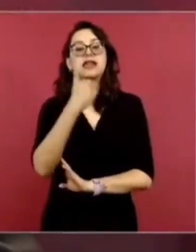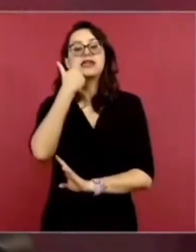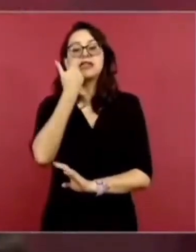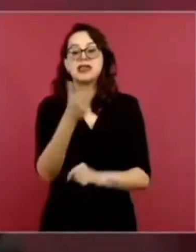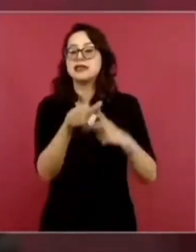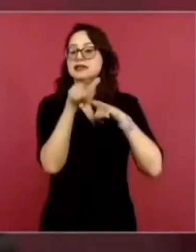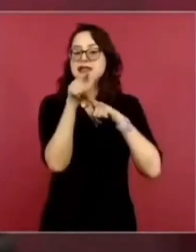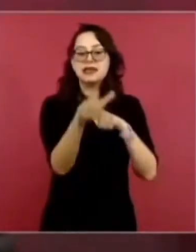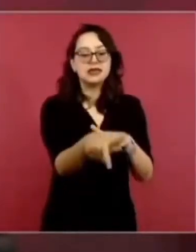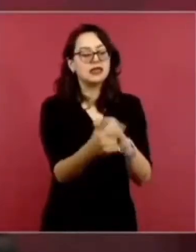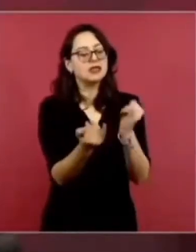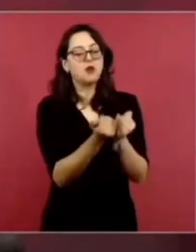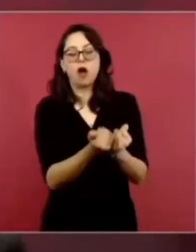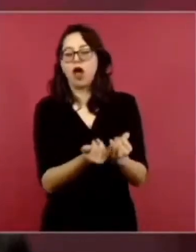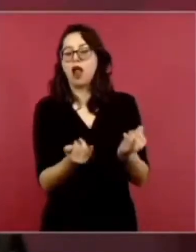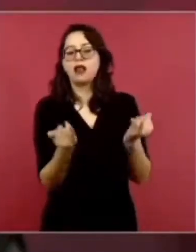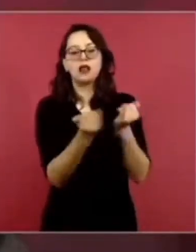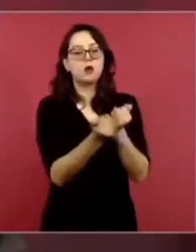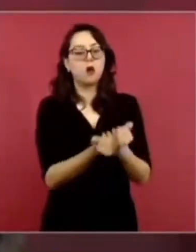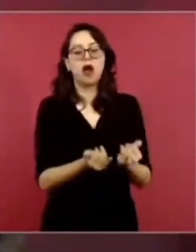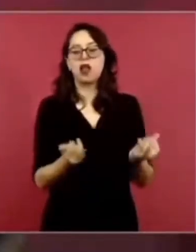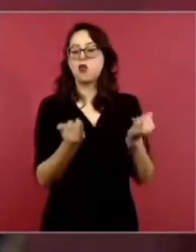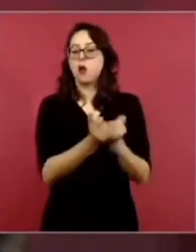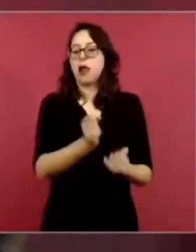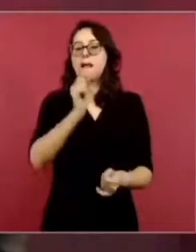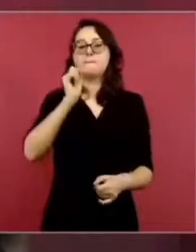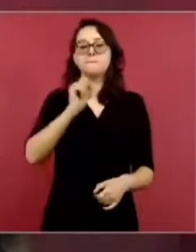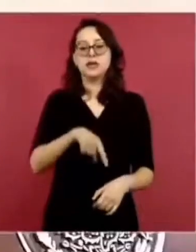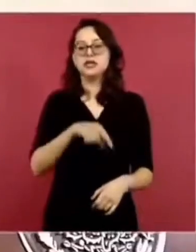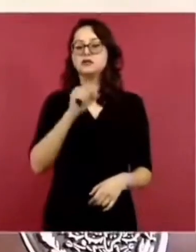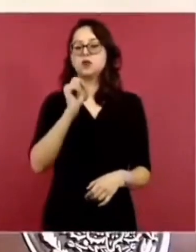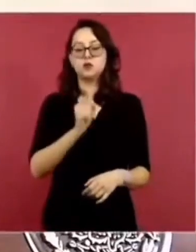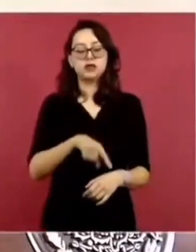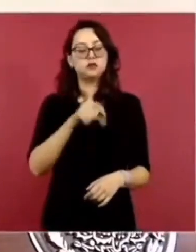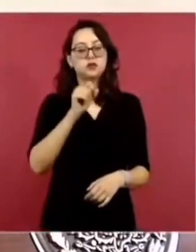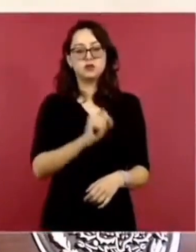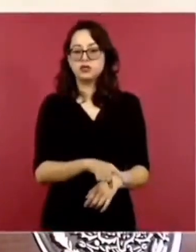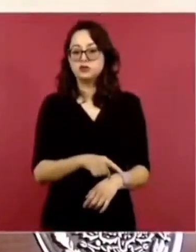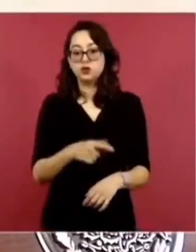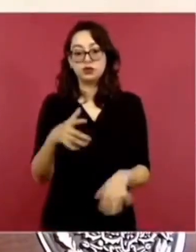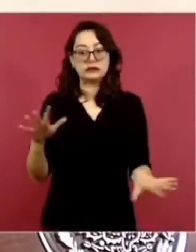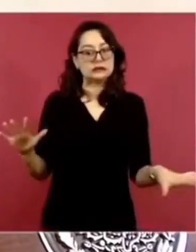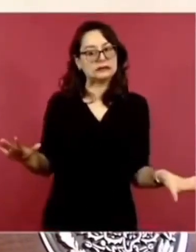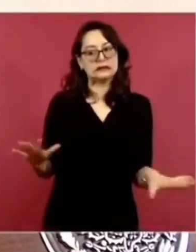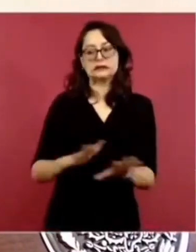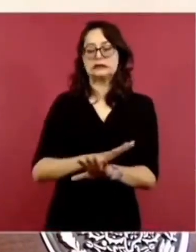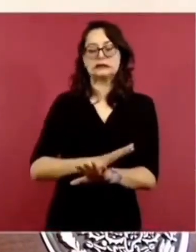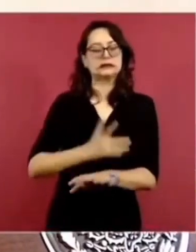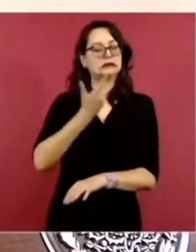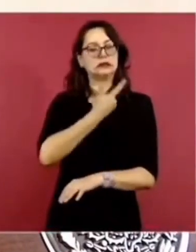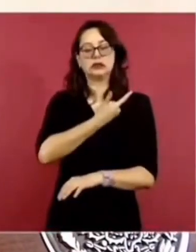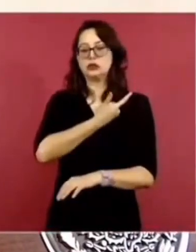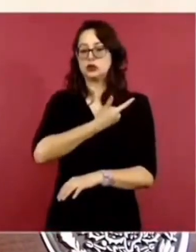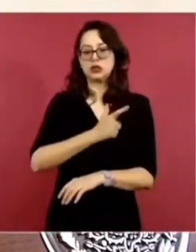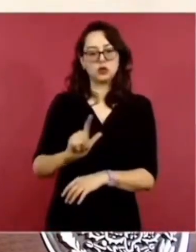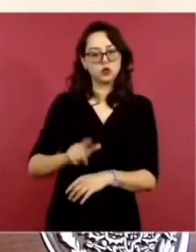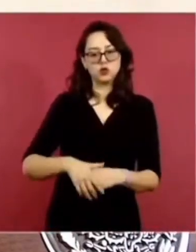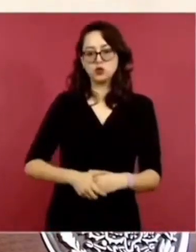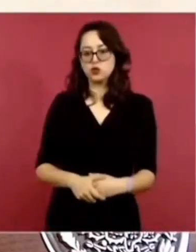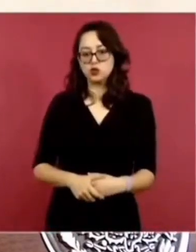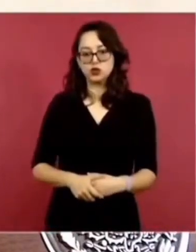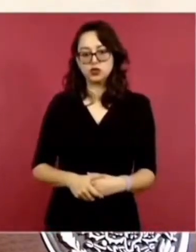quieren que siga lo mismo. Y en el caso